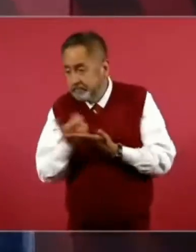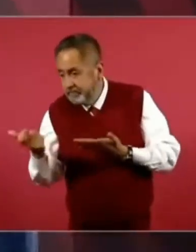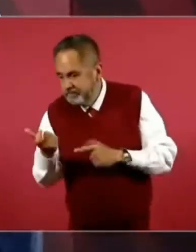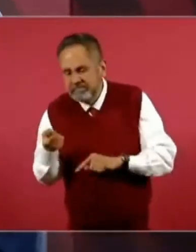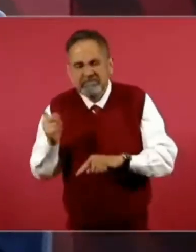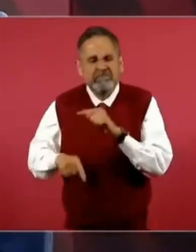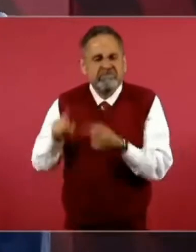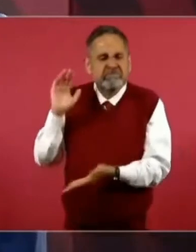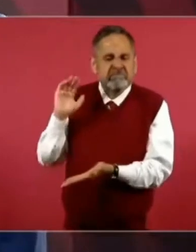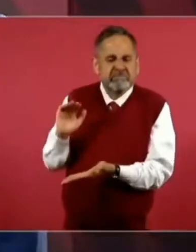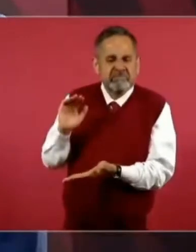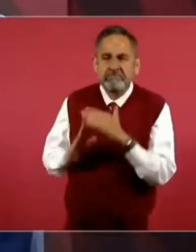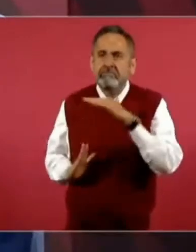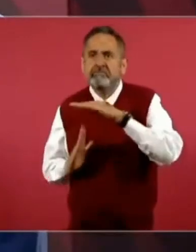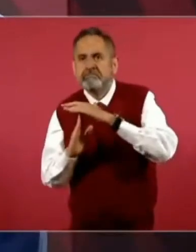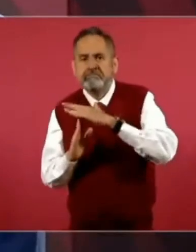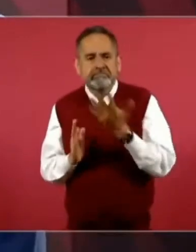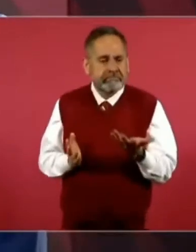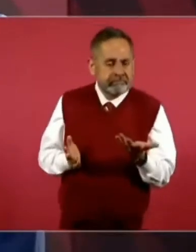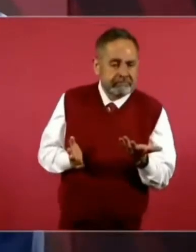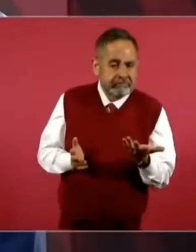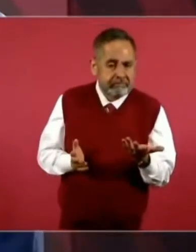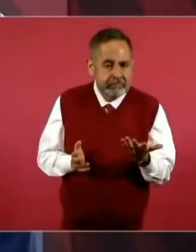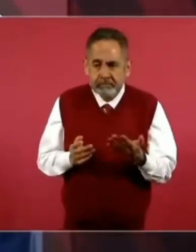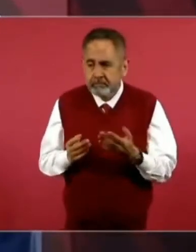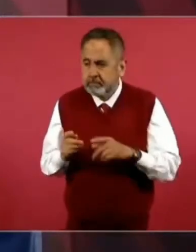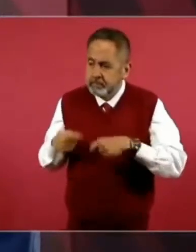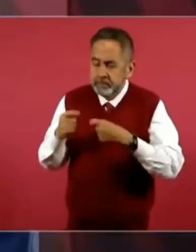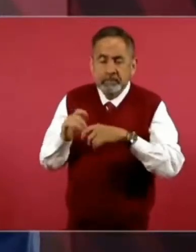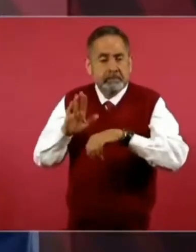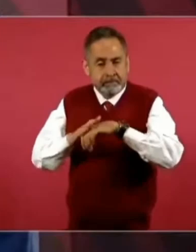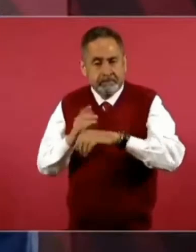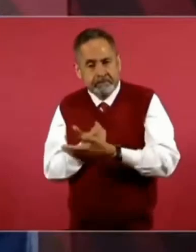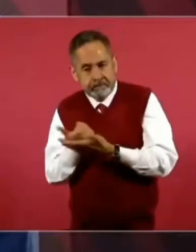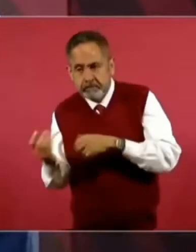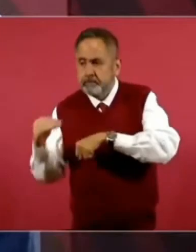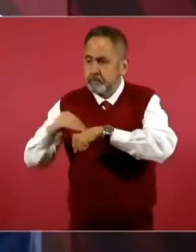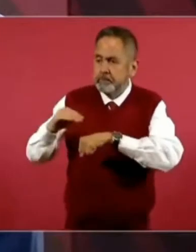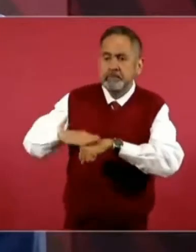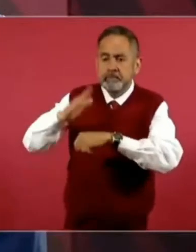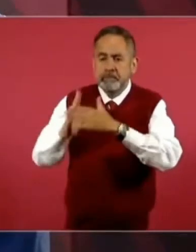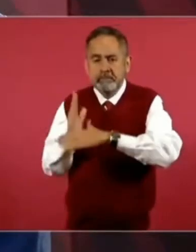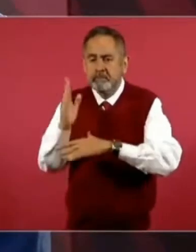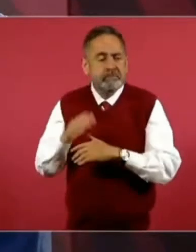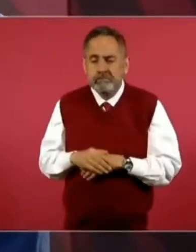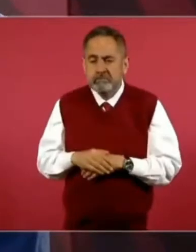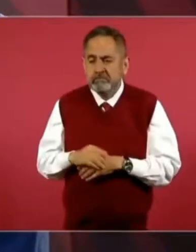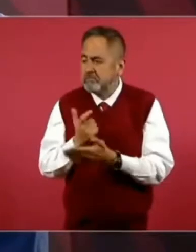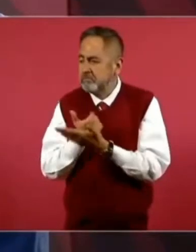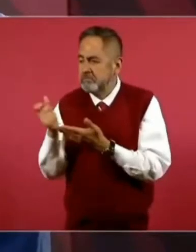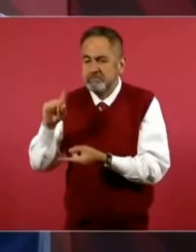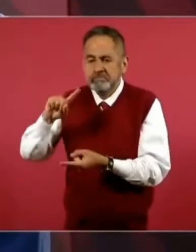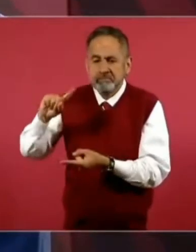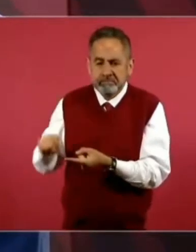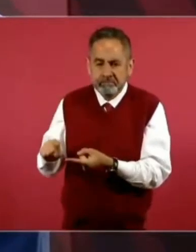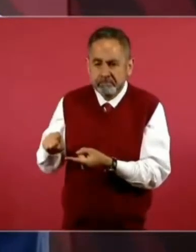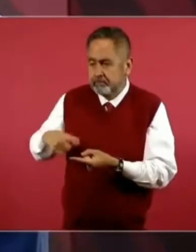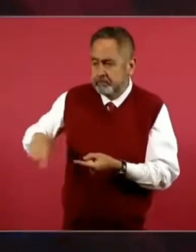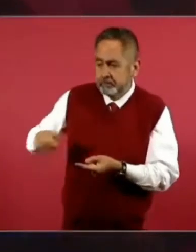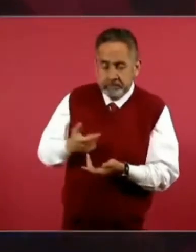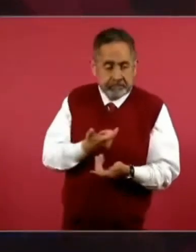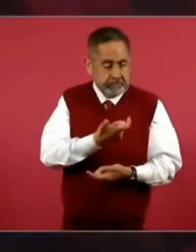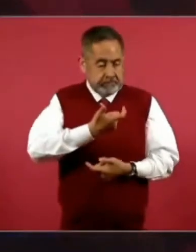aumentaron, el salario perdió poder de compra,